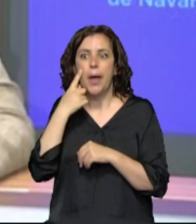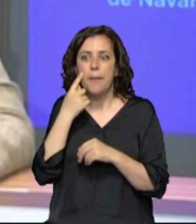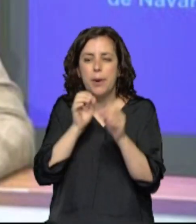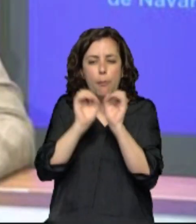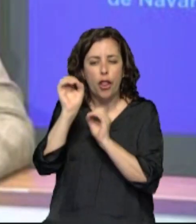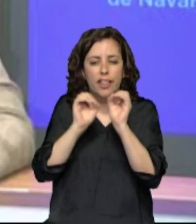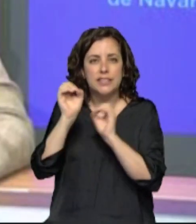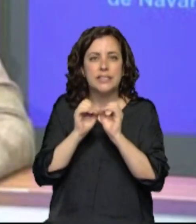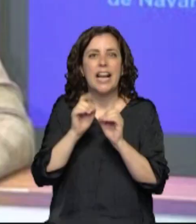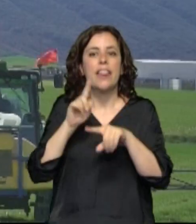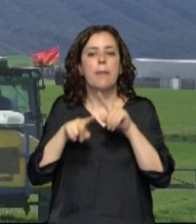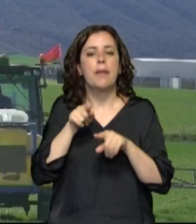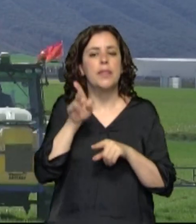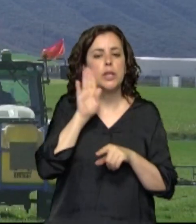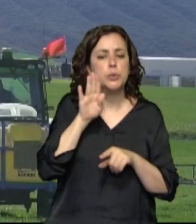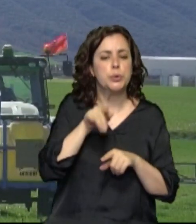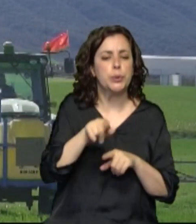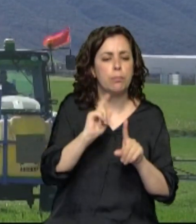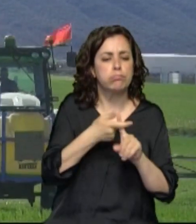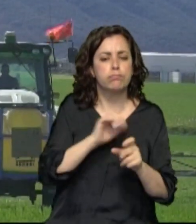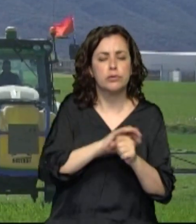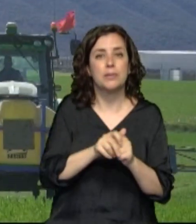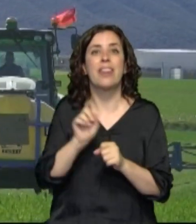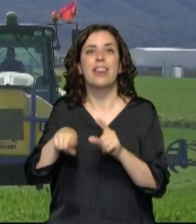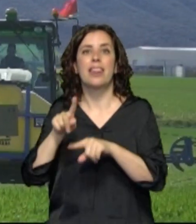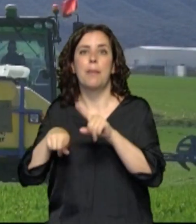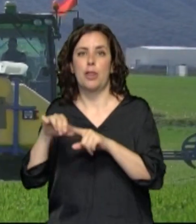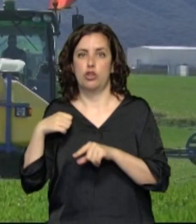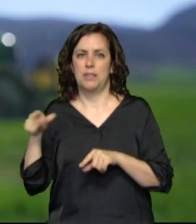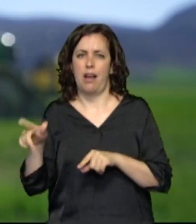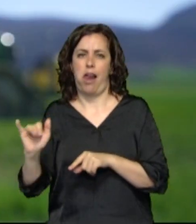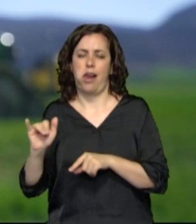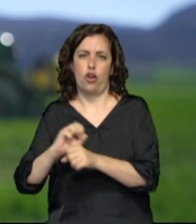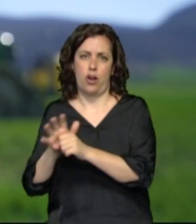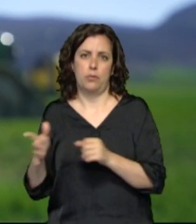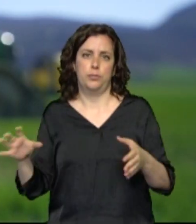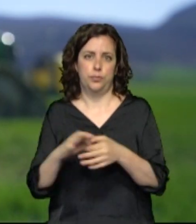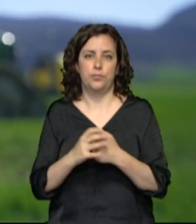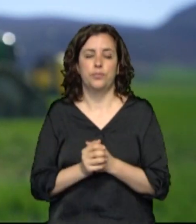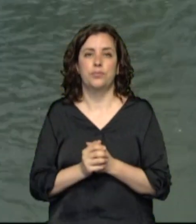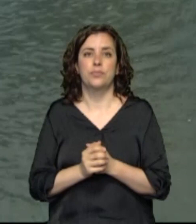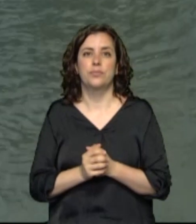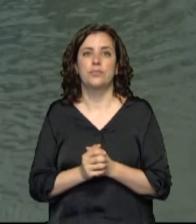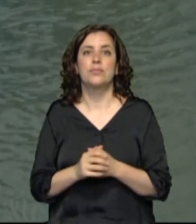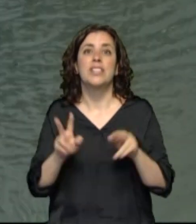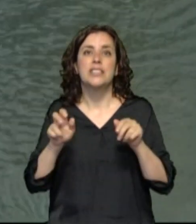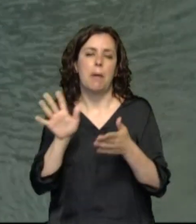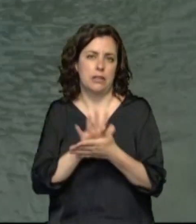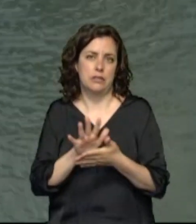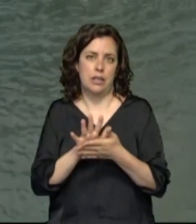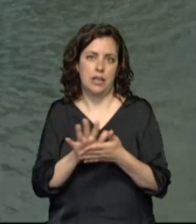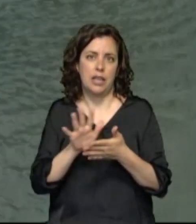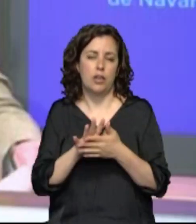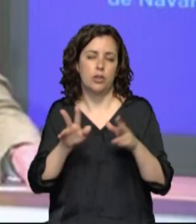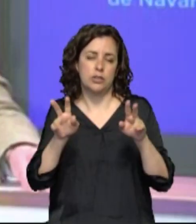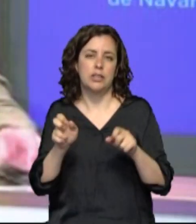pacientes diagnosticados. Sobre los fangos agrícolas no se han encontrado trazas del virus y mandan un mensaje de tranquilidad sobre el agua de salida de las